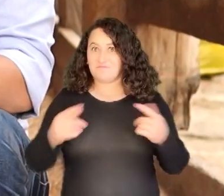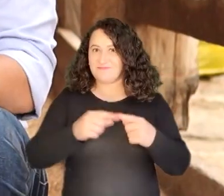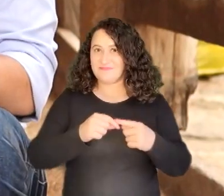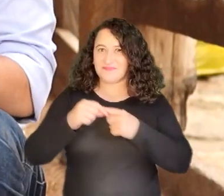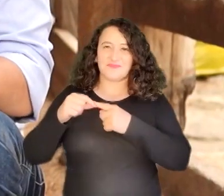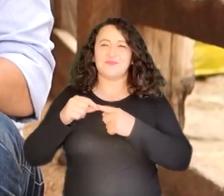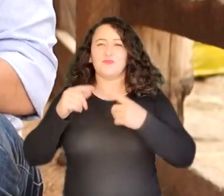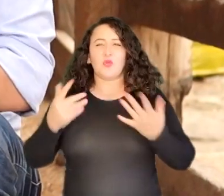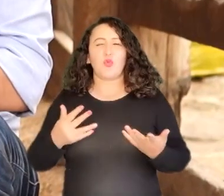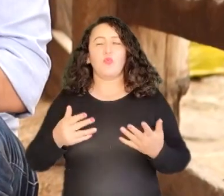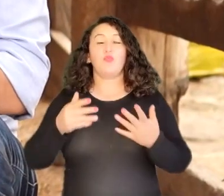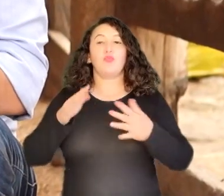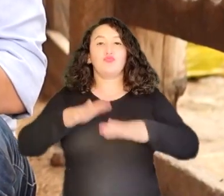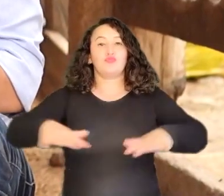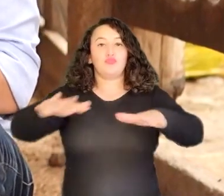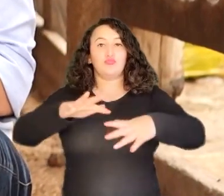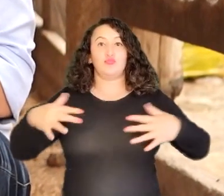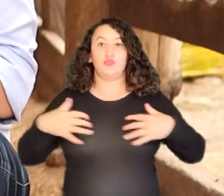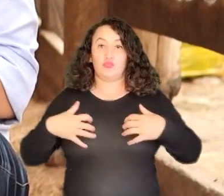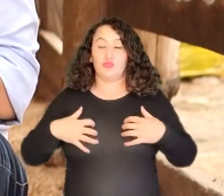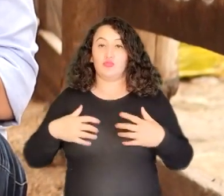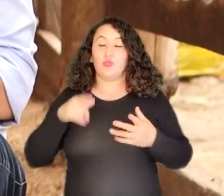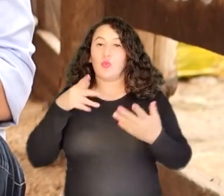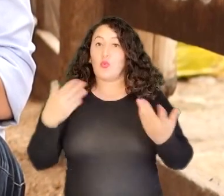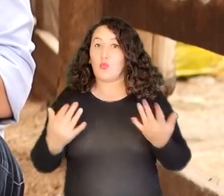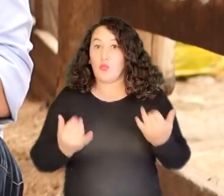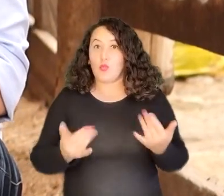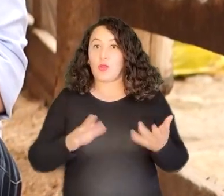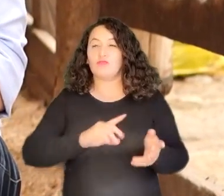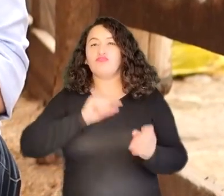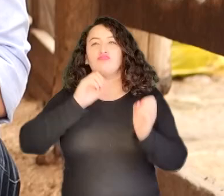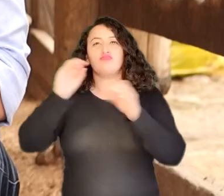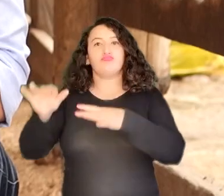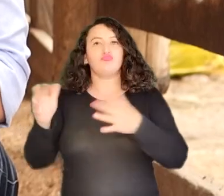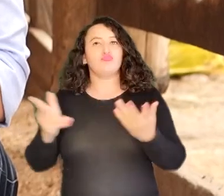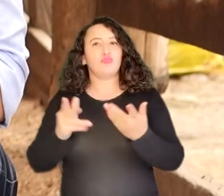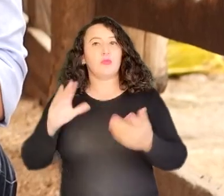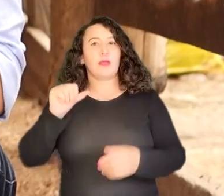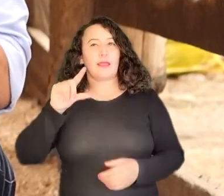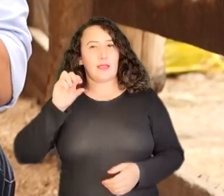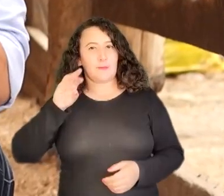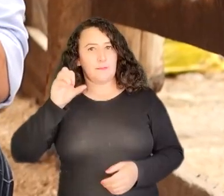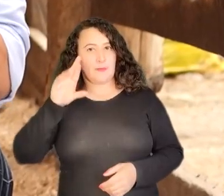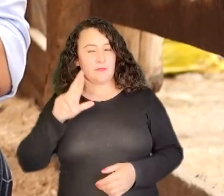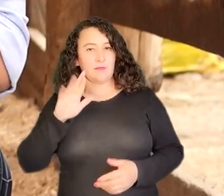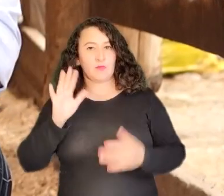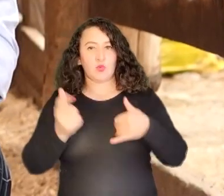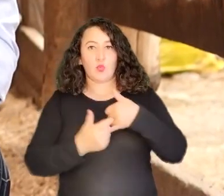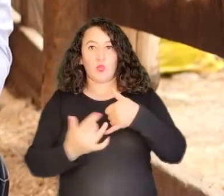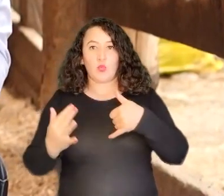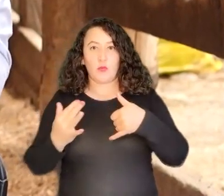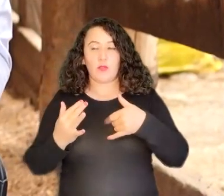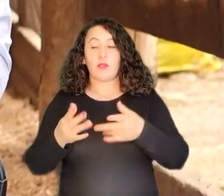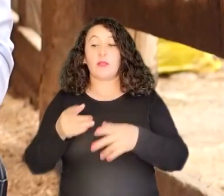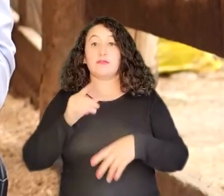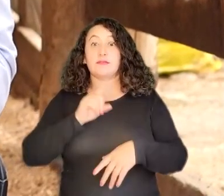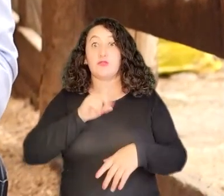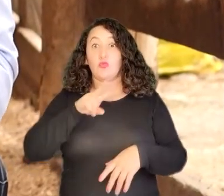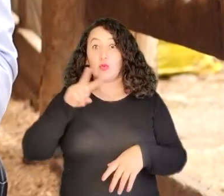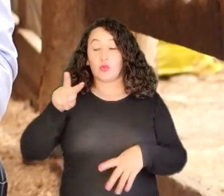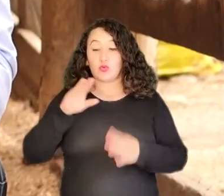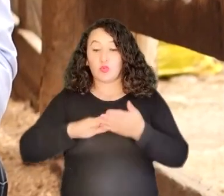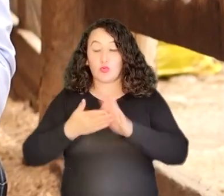Dentro de este especial de extensión zoosanitaria, nos trasladamos ahora al municipio de Calamar, en el Guaviare, a una de las 122 comunidades